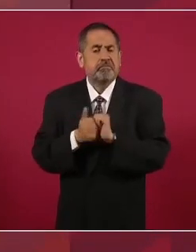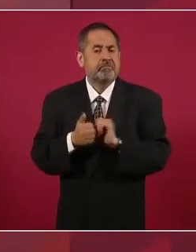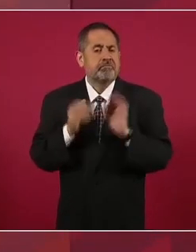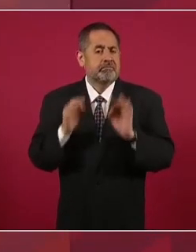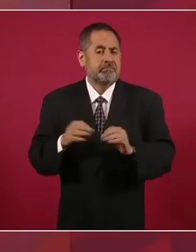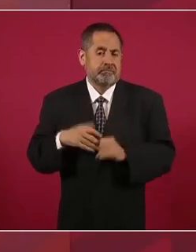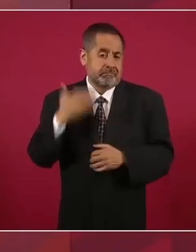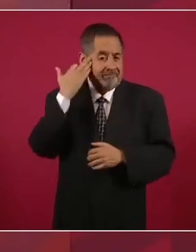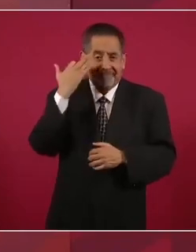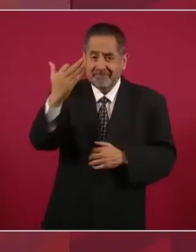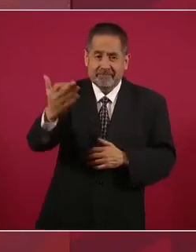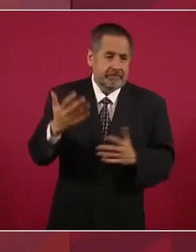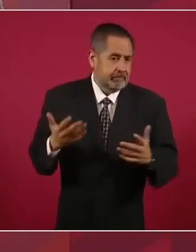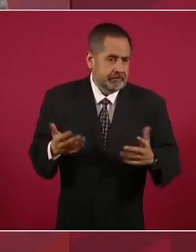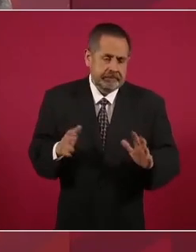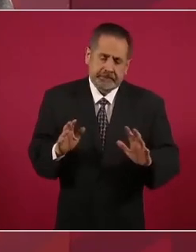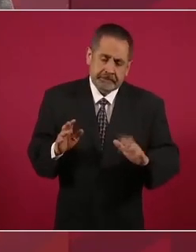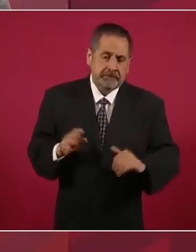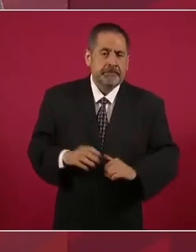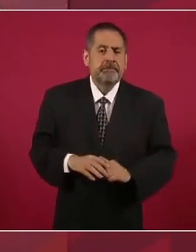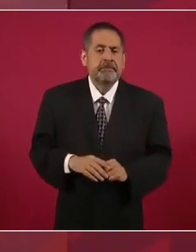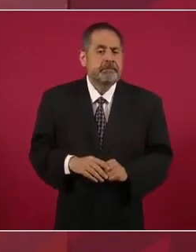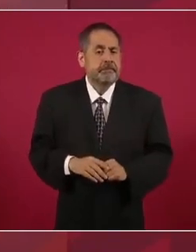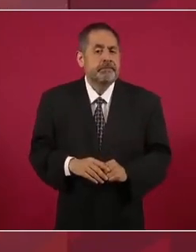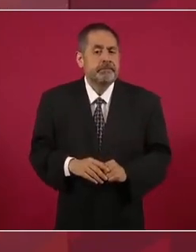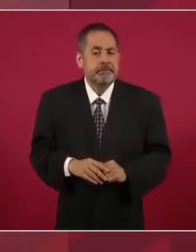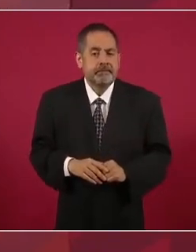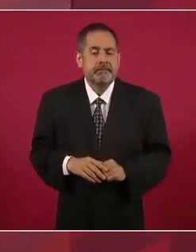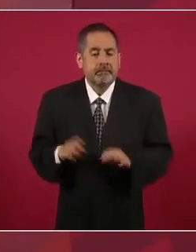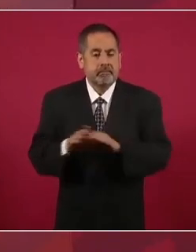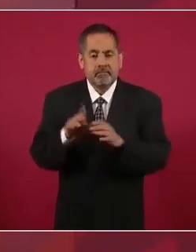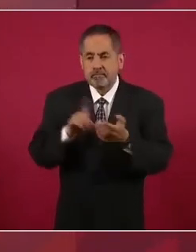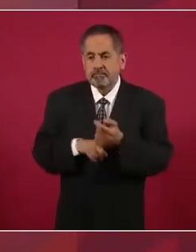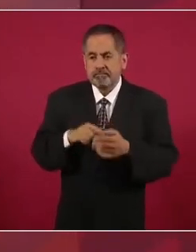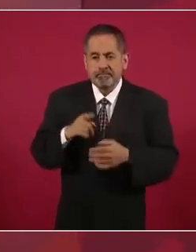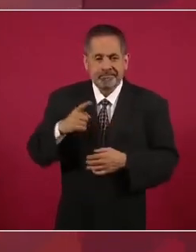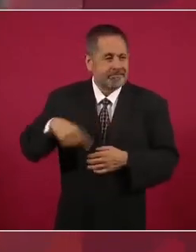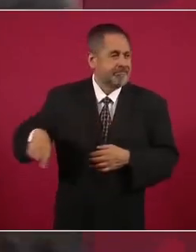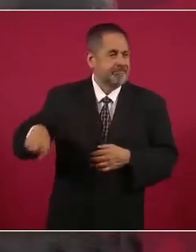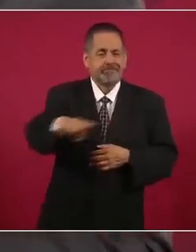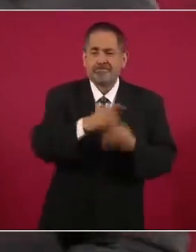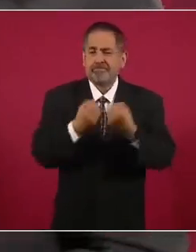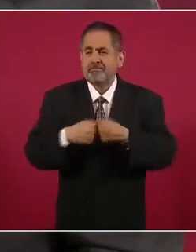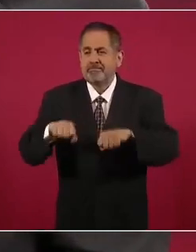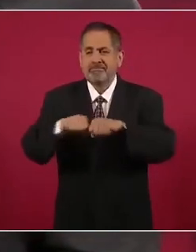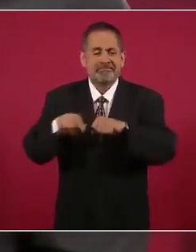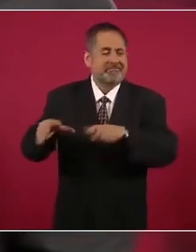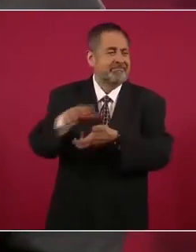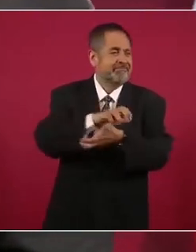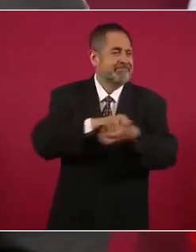entonces ante el nivel de descomposición que existía